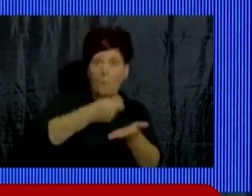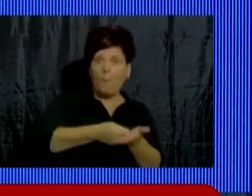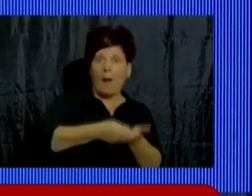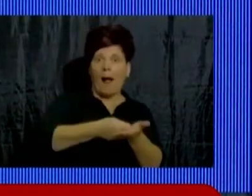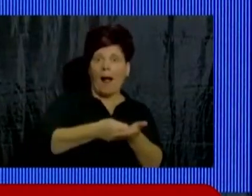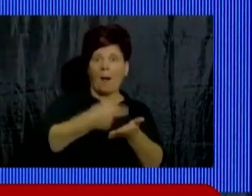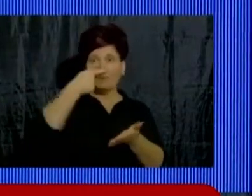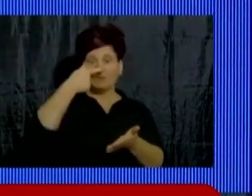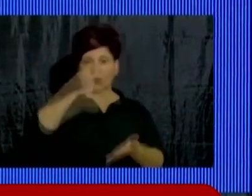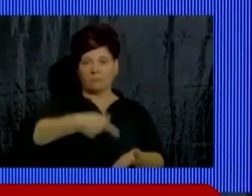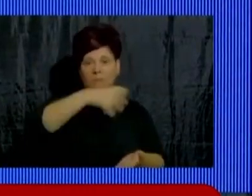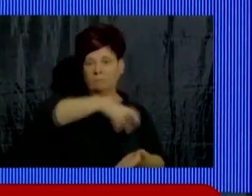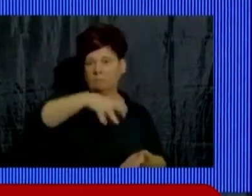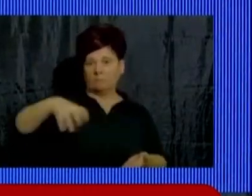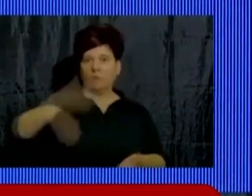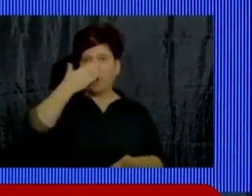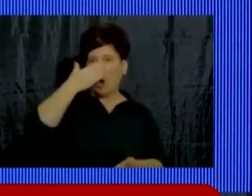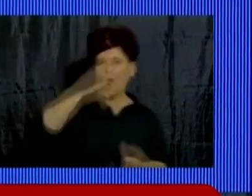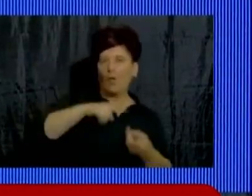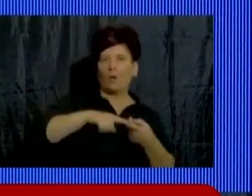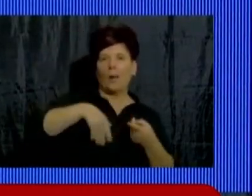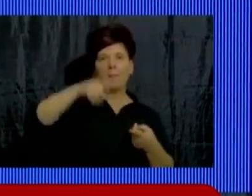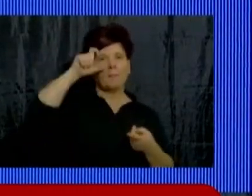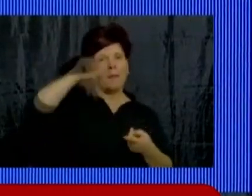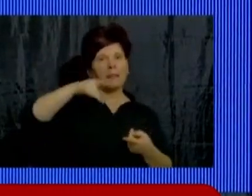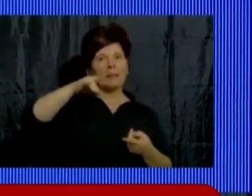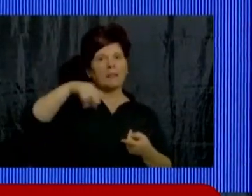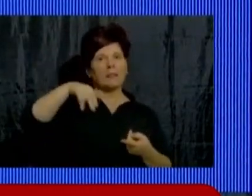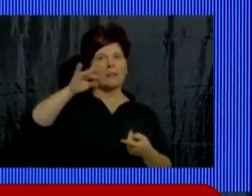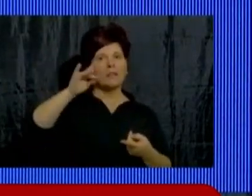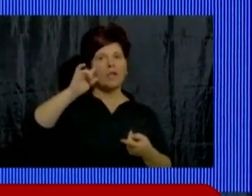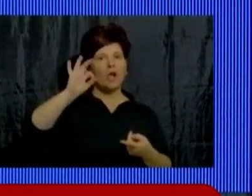de Córdoba, de Mendiolasa, de Malvinas,